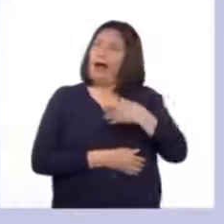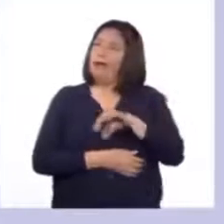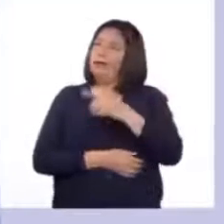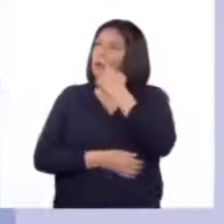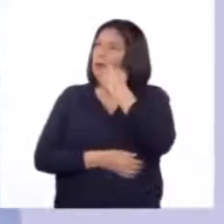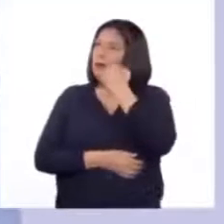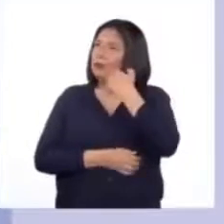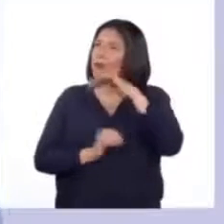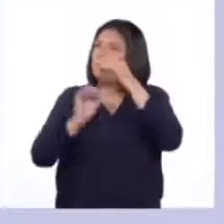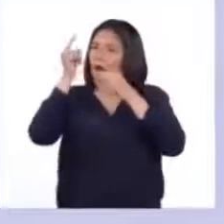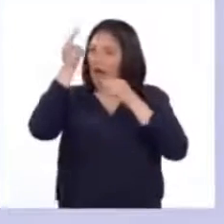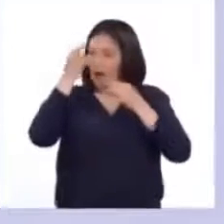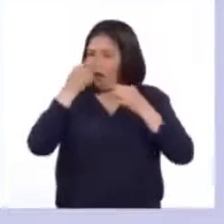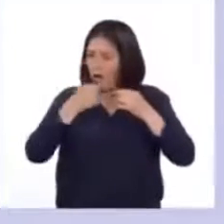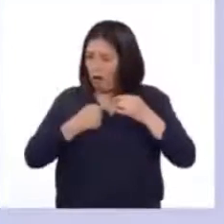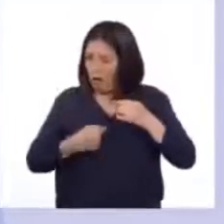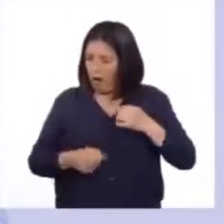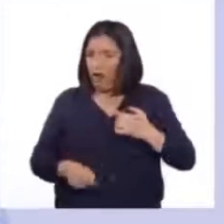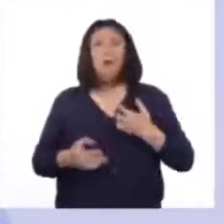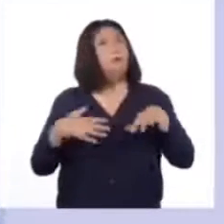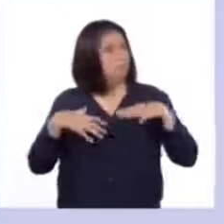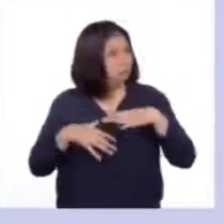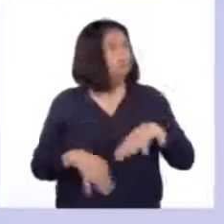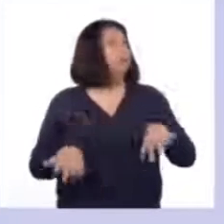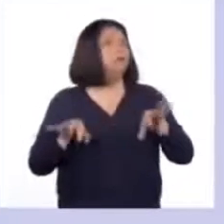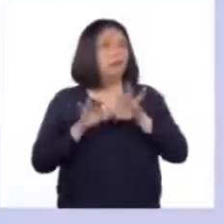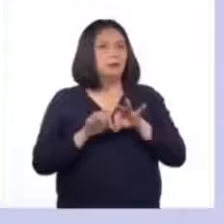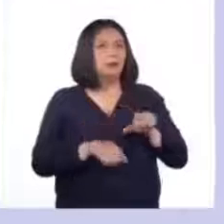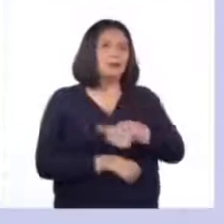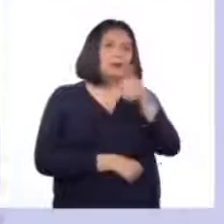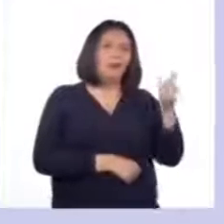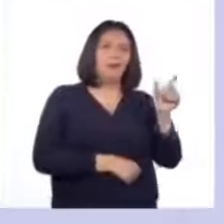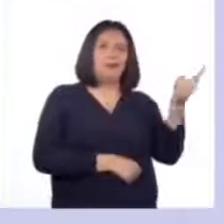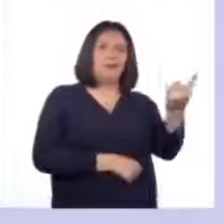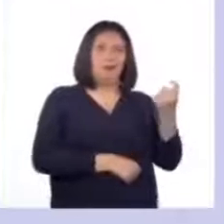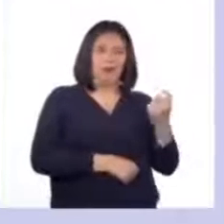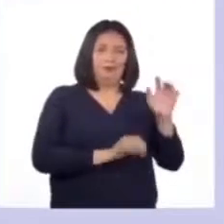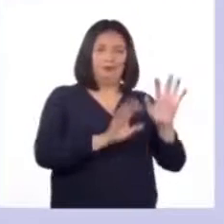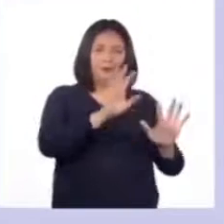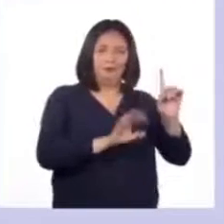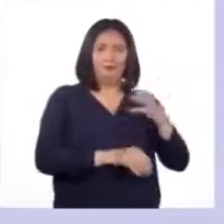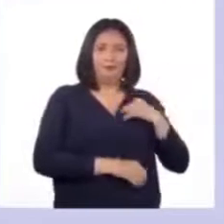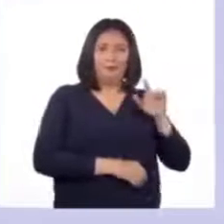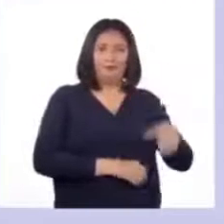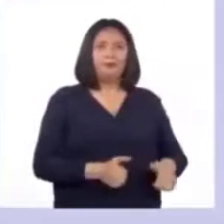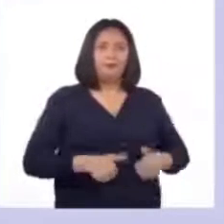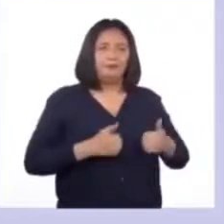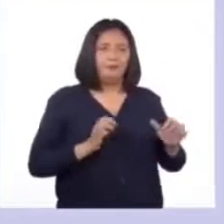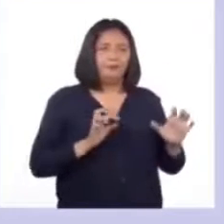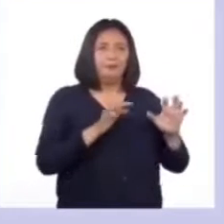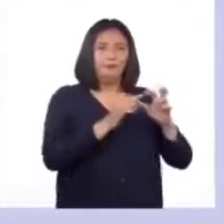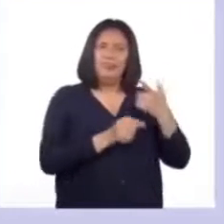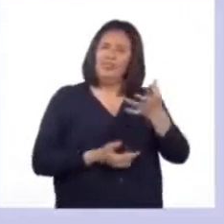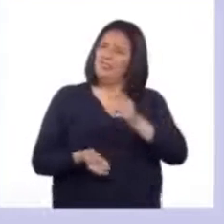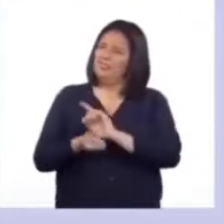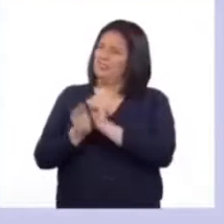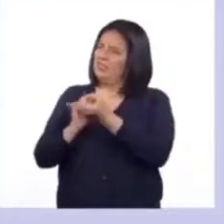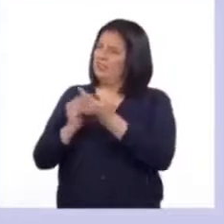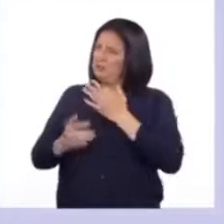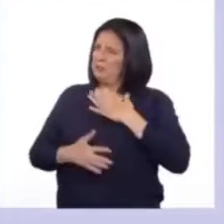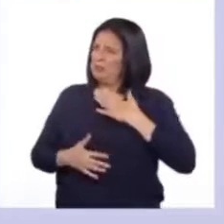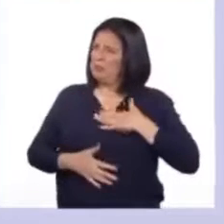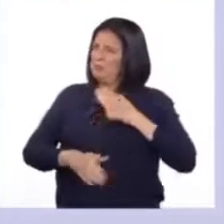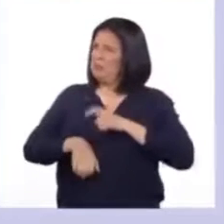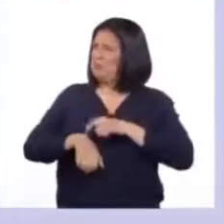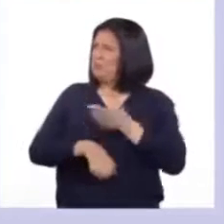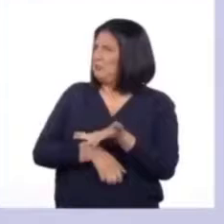súper largo e interesante. Tengo otra pregunta de un niño de 11 años que vive en Pasco. ¿Qué cambios tendrá mi cuerpo durante esta